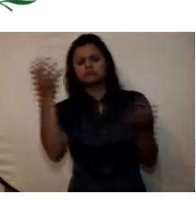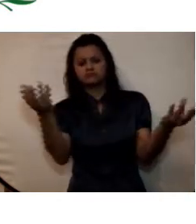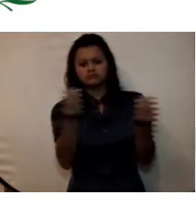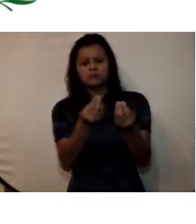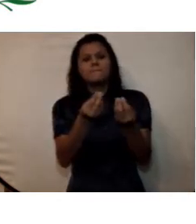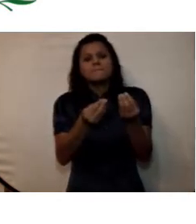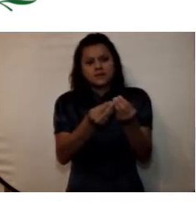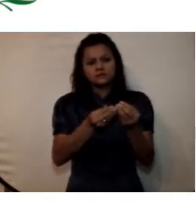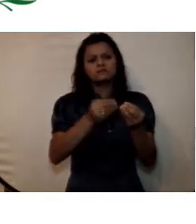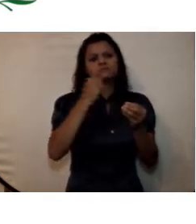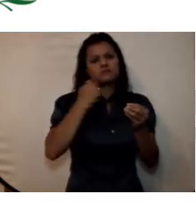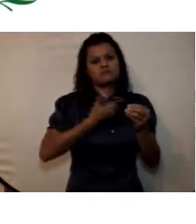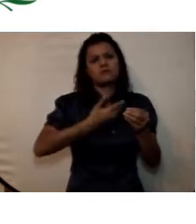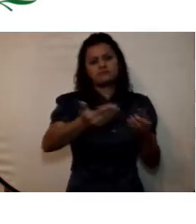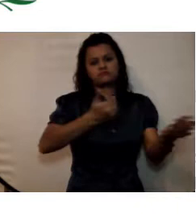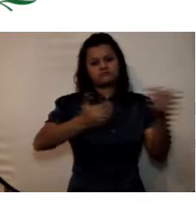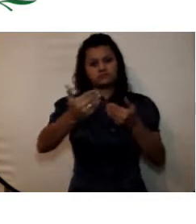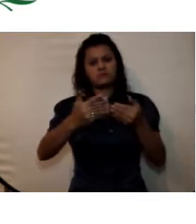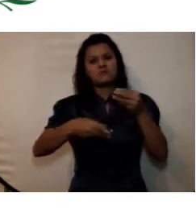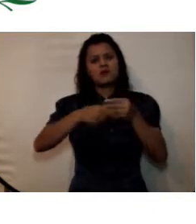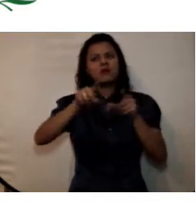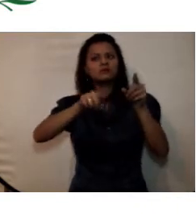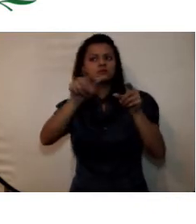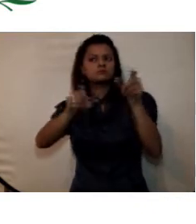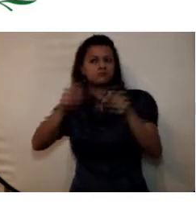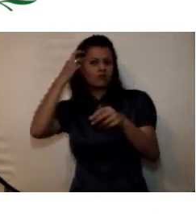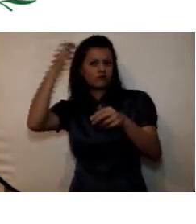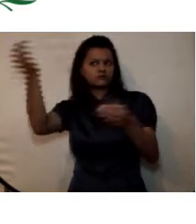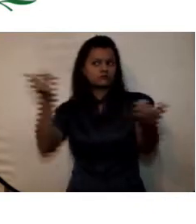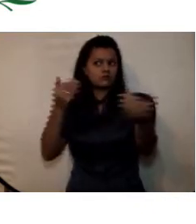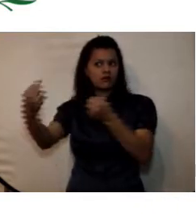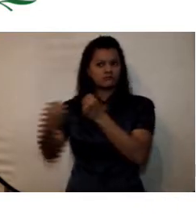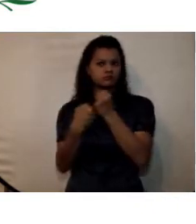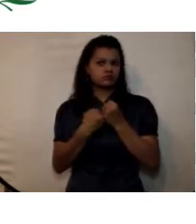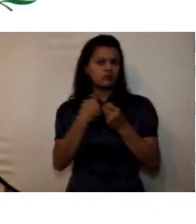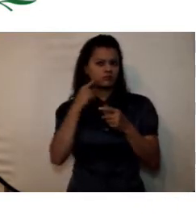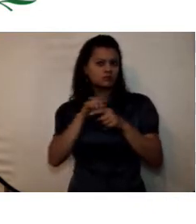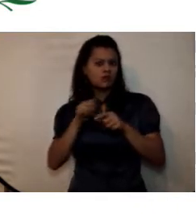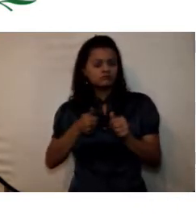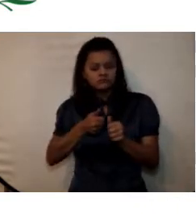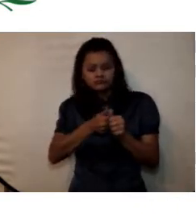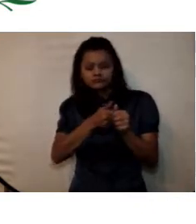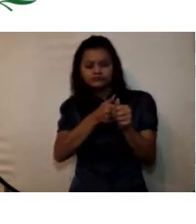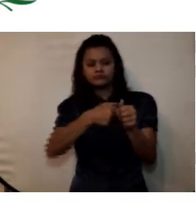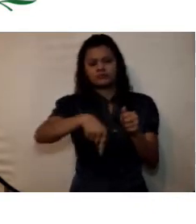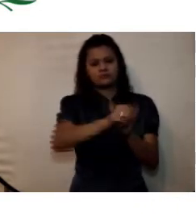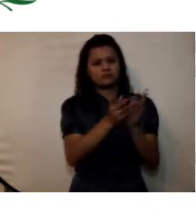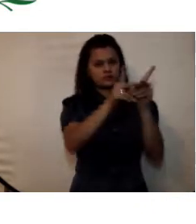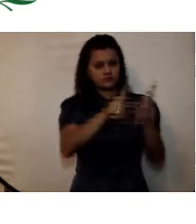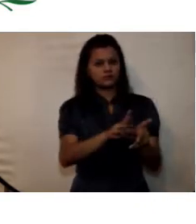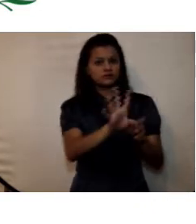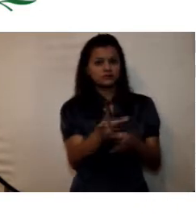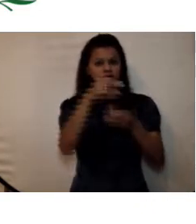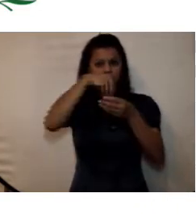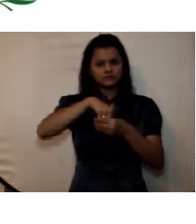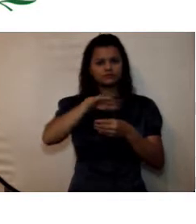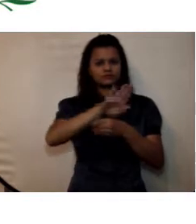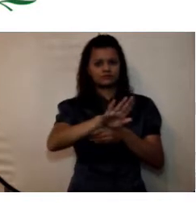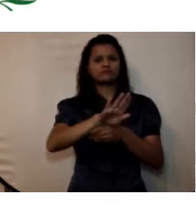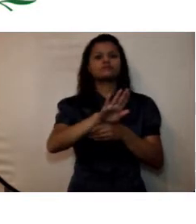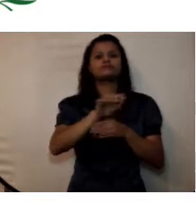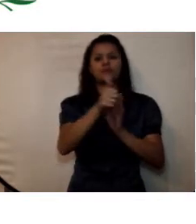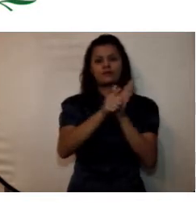adicionalmente se contó con personal de apoyo para el seguimiento personalizado de los estudiantes que hacen parte del programa SER-Pilo-Paga y grupos